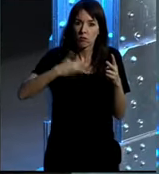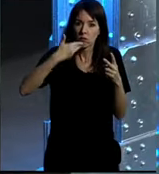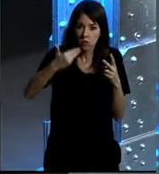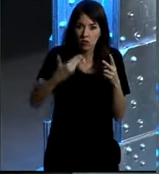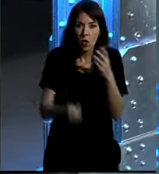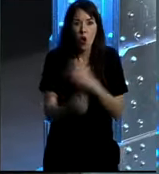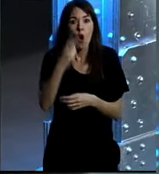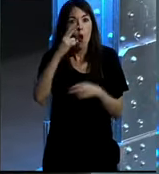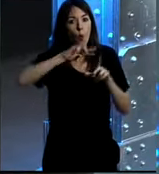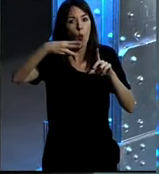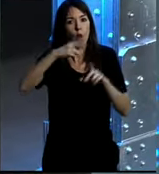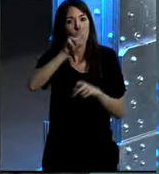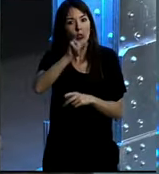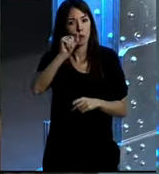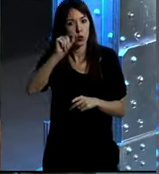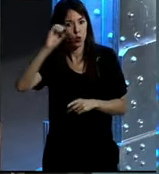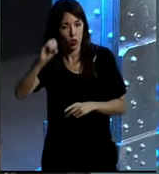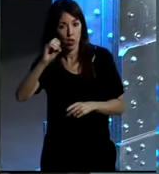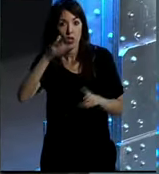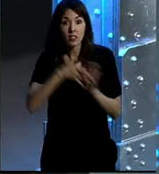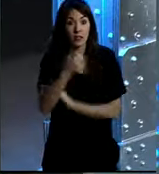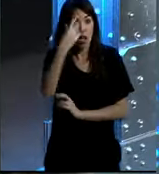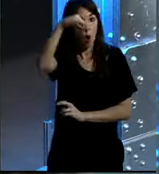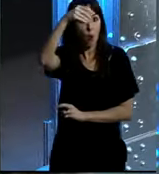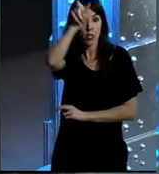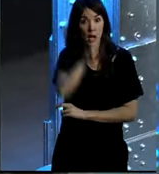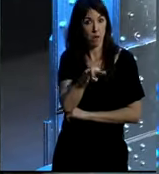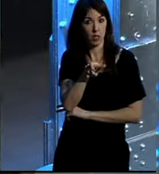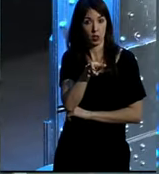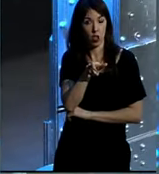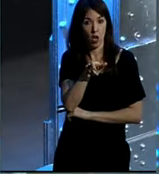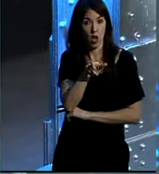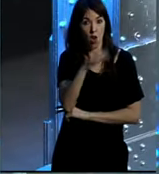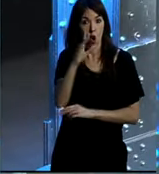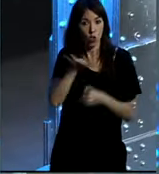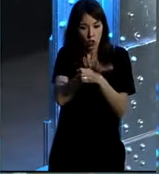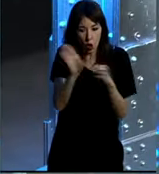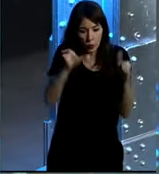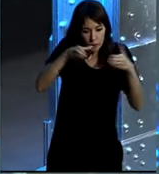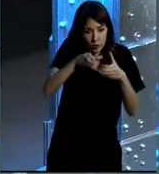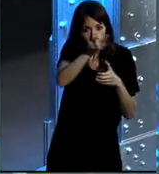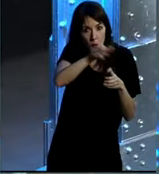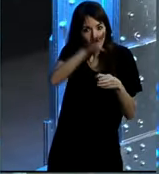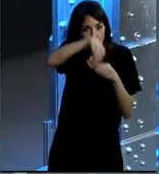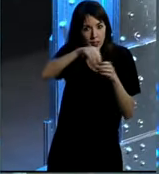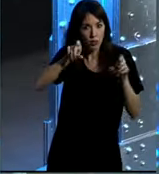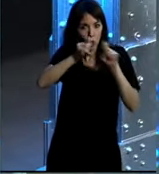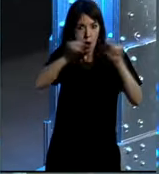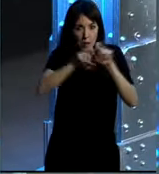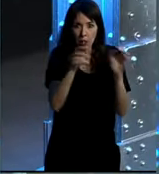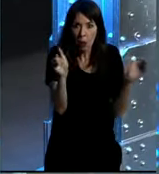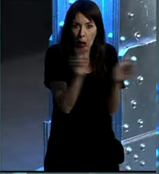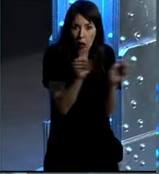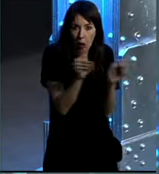exista esta web 2.0 en donde ya no es una única persona o no es ya solo un núcleo de personas dentro de la empresa las que